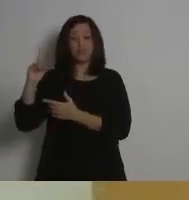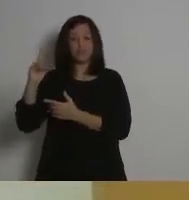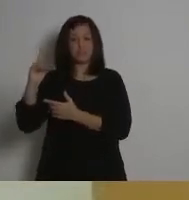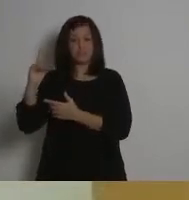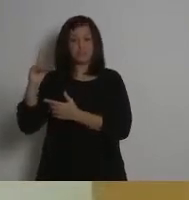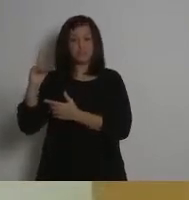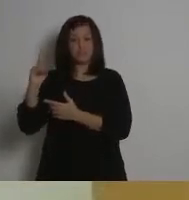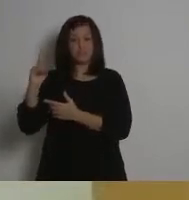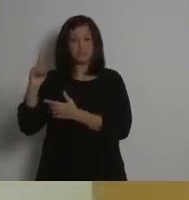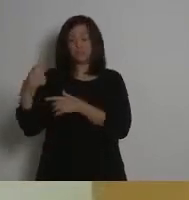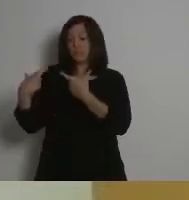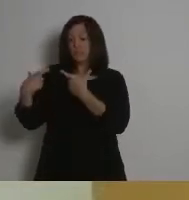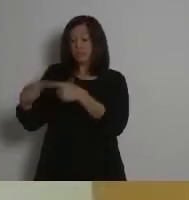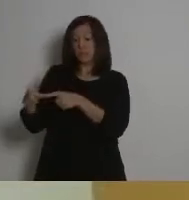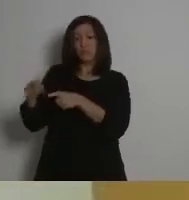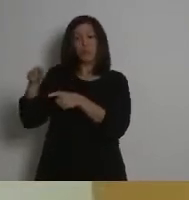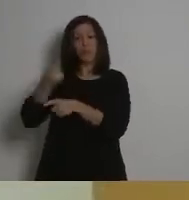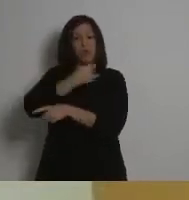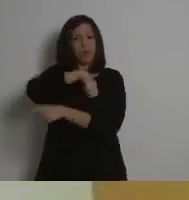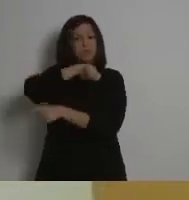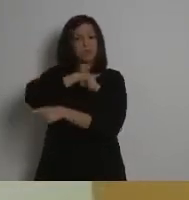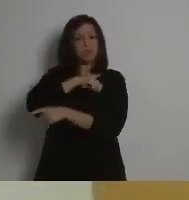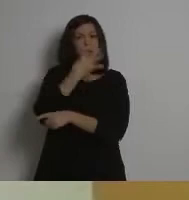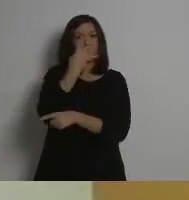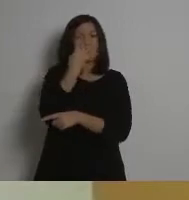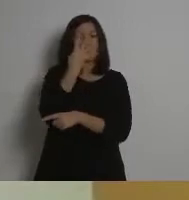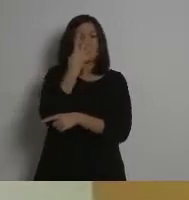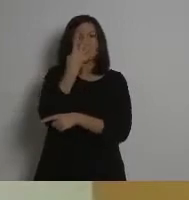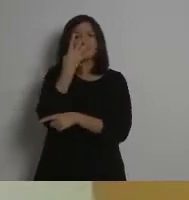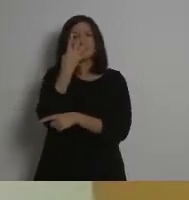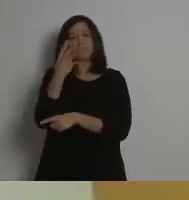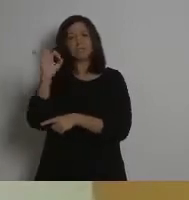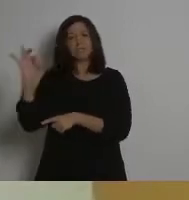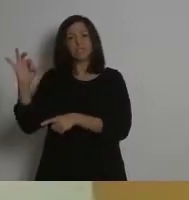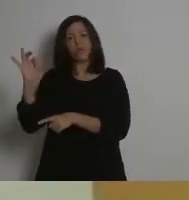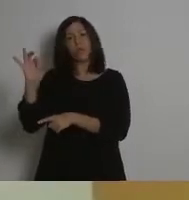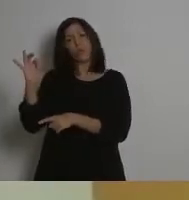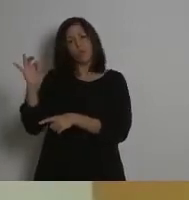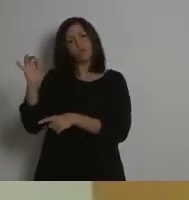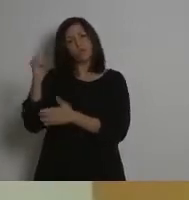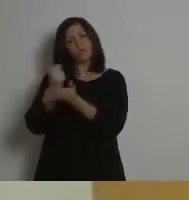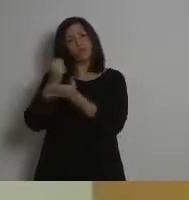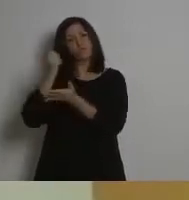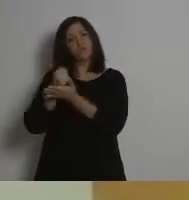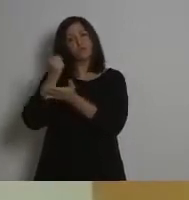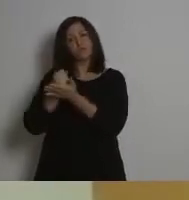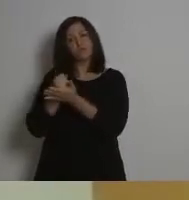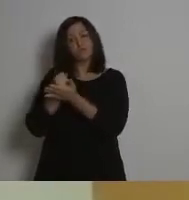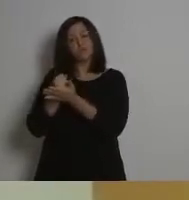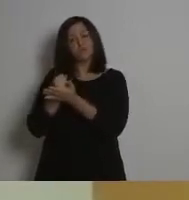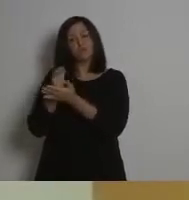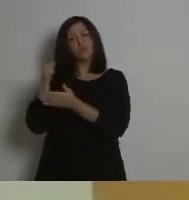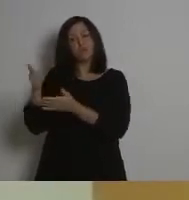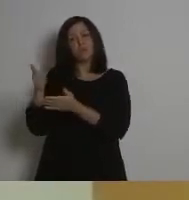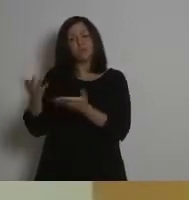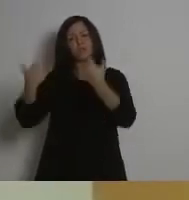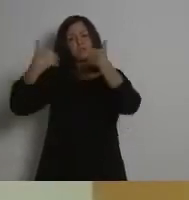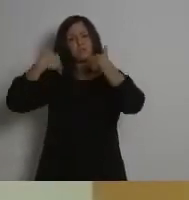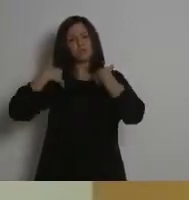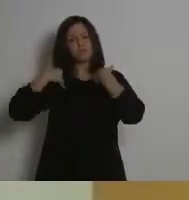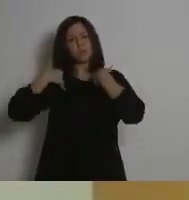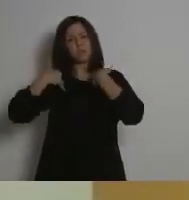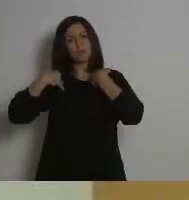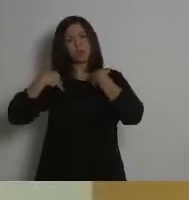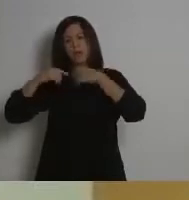una asociación del sector con más de 450 empresas socias en España, responsable de asuntos regulatorios y